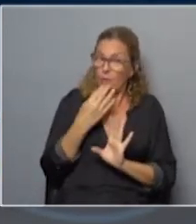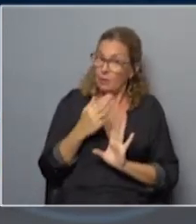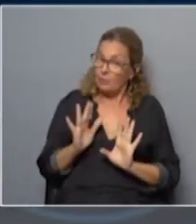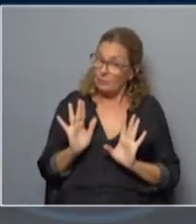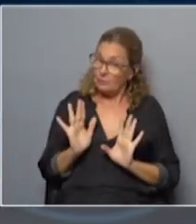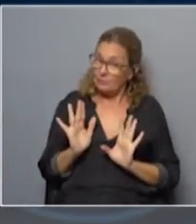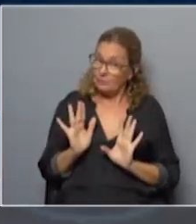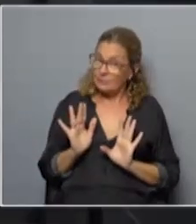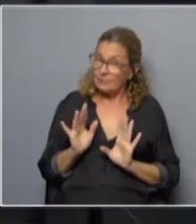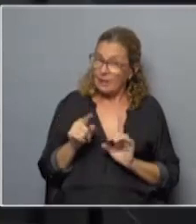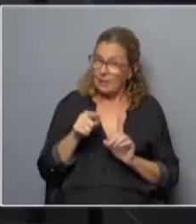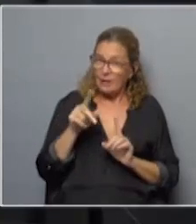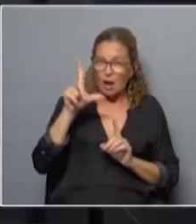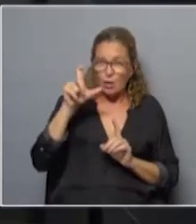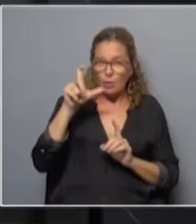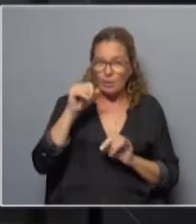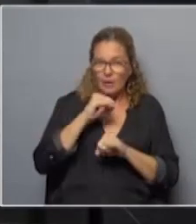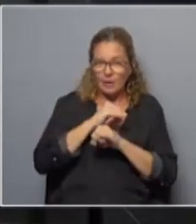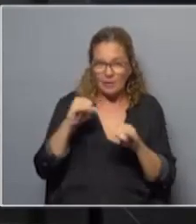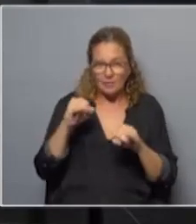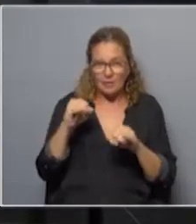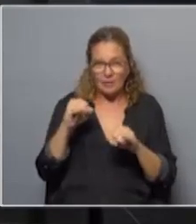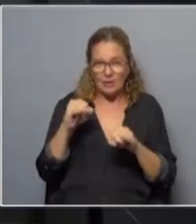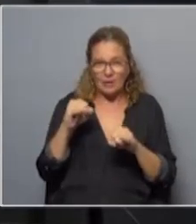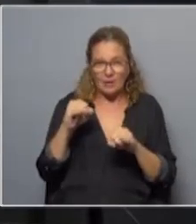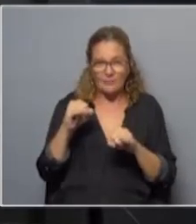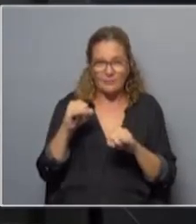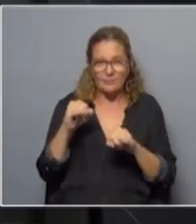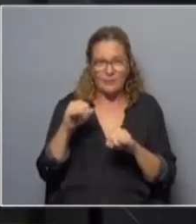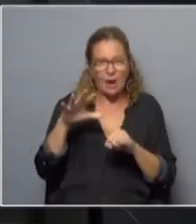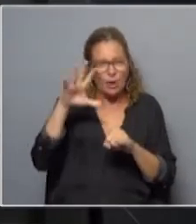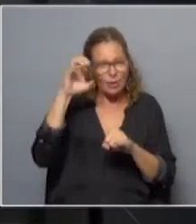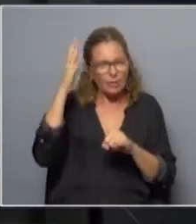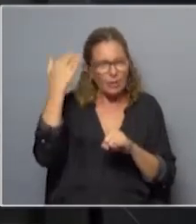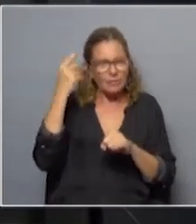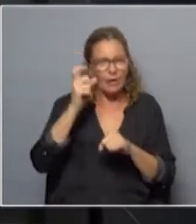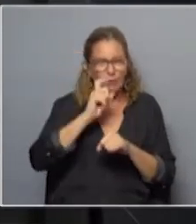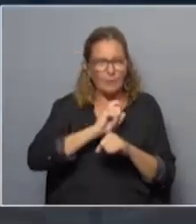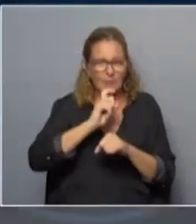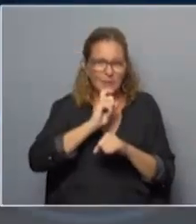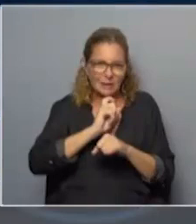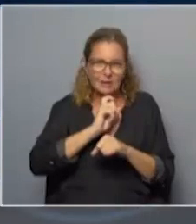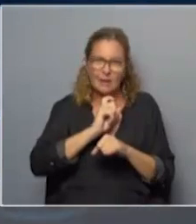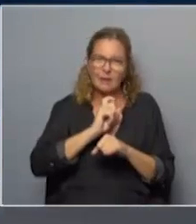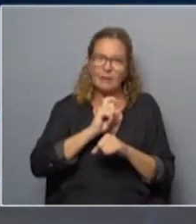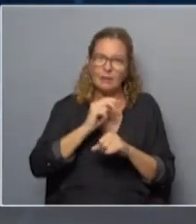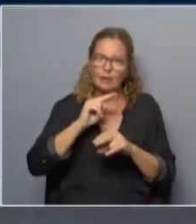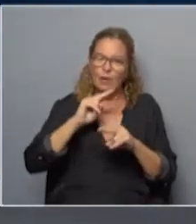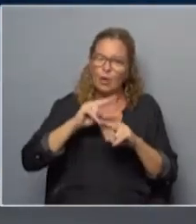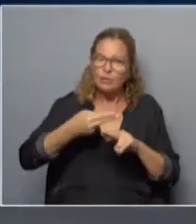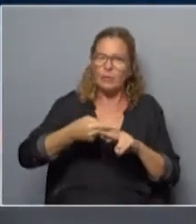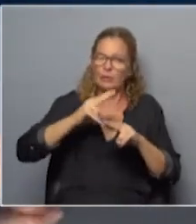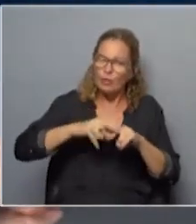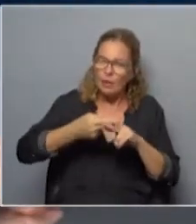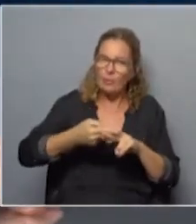Bueno, esa lógica que termina en la posverdad, recordemos la máxima de Goebbels, una mentira repetida mil